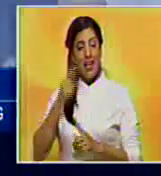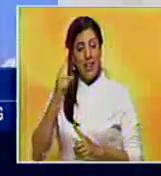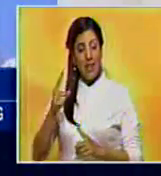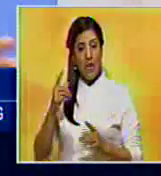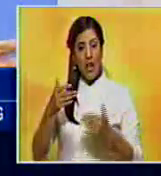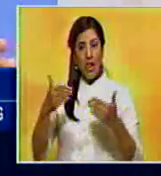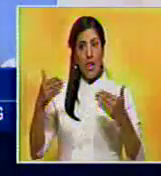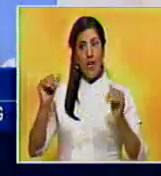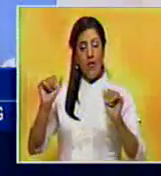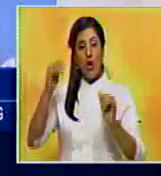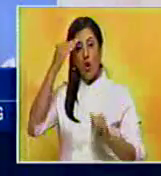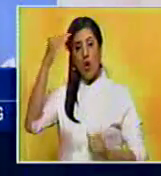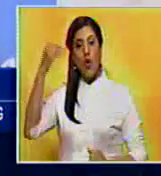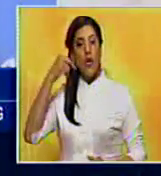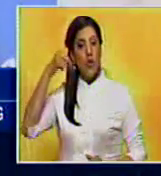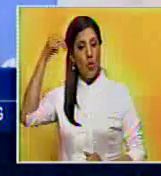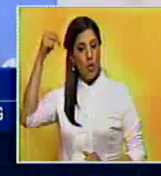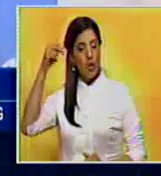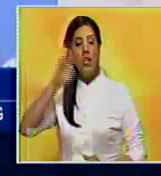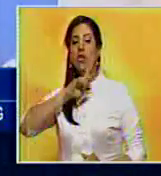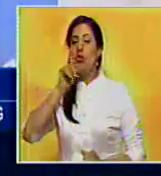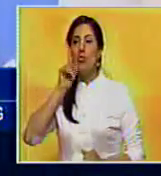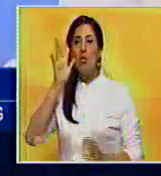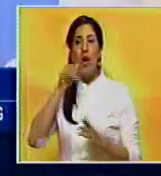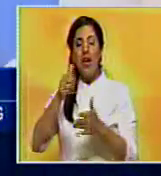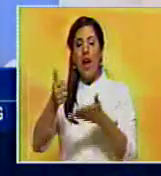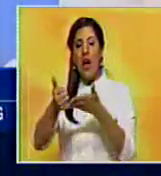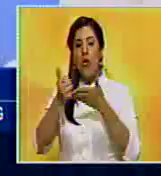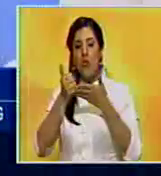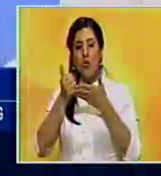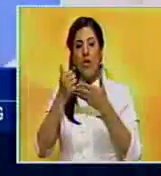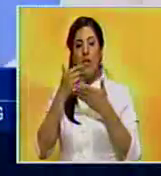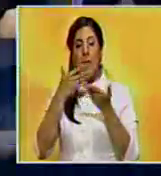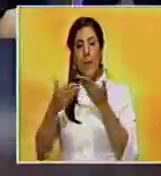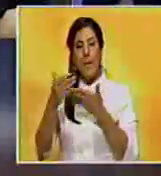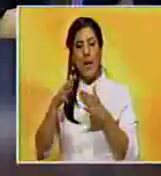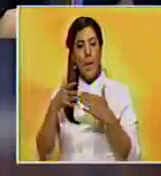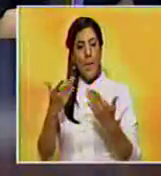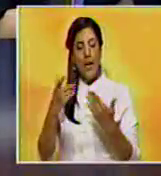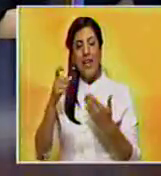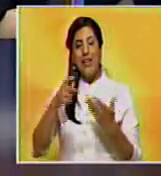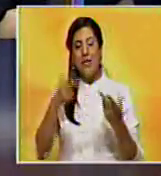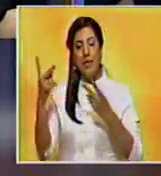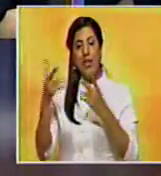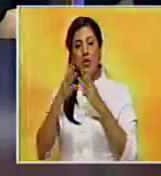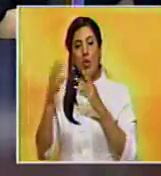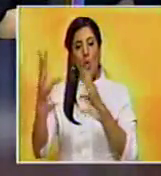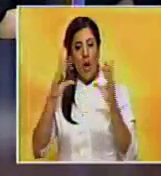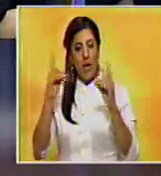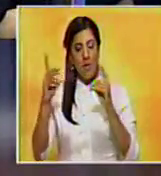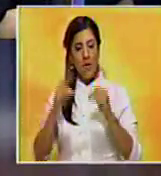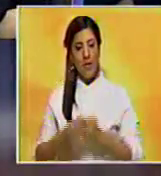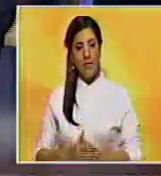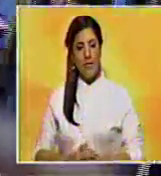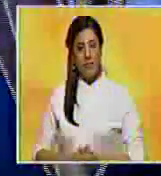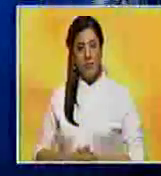acorralará a Corea del Norte y que esto no ayuda a disminuir las tensiones, por lo que invitan al diálogo.